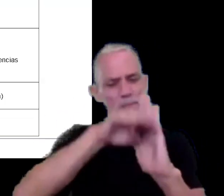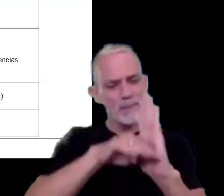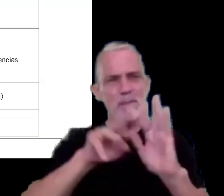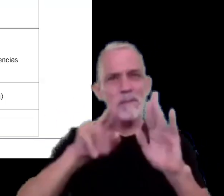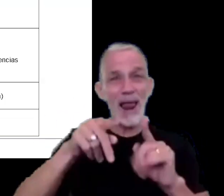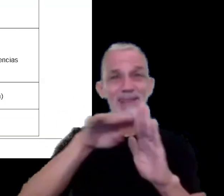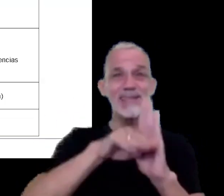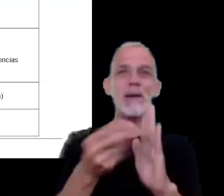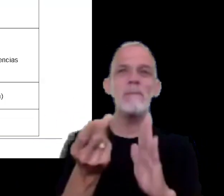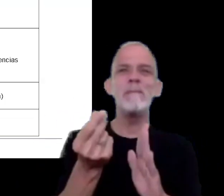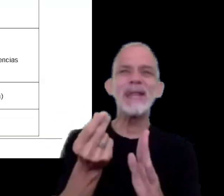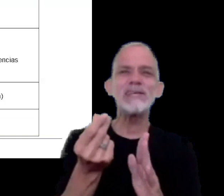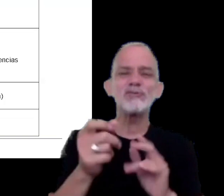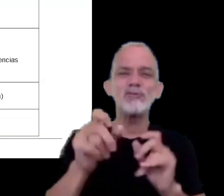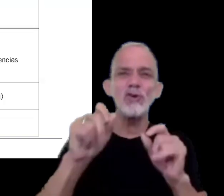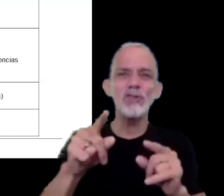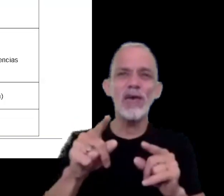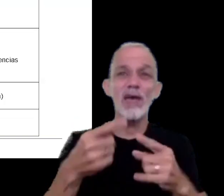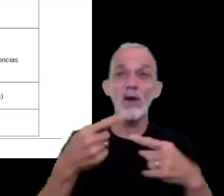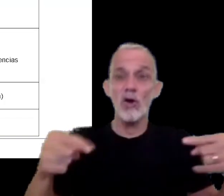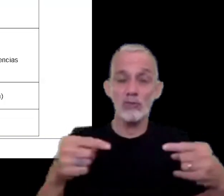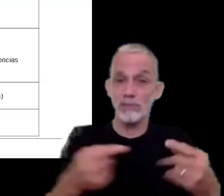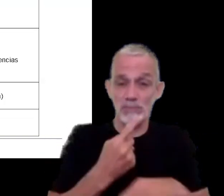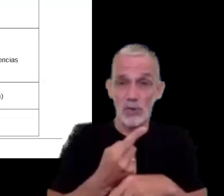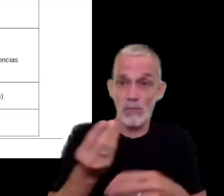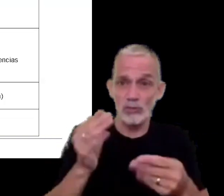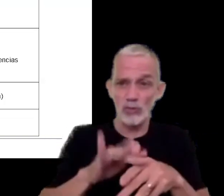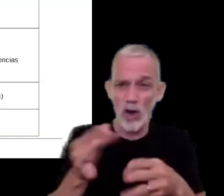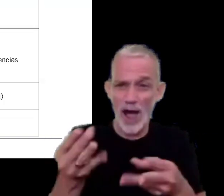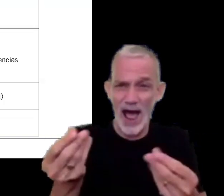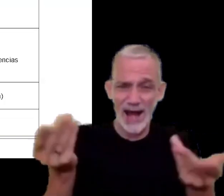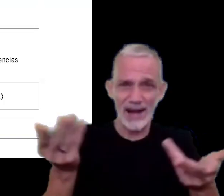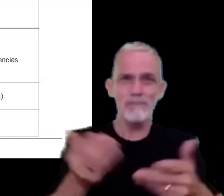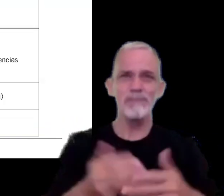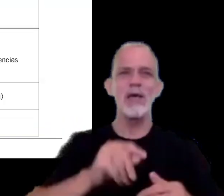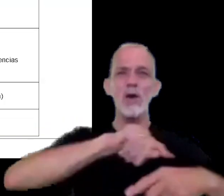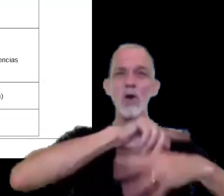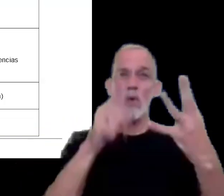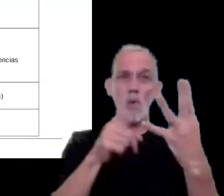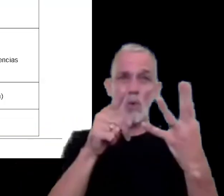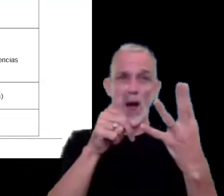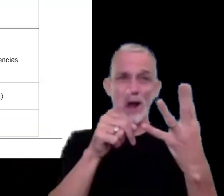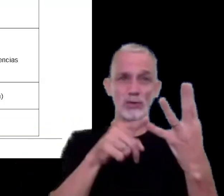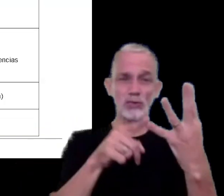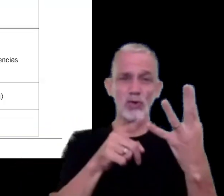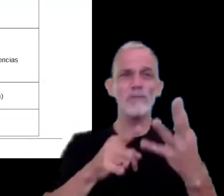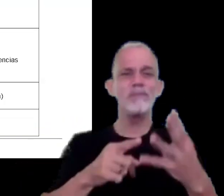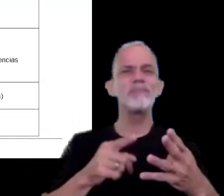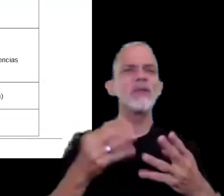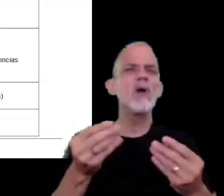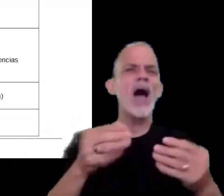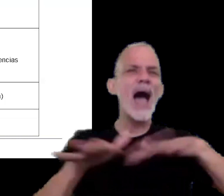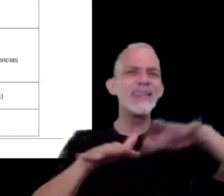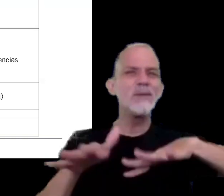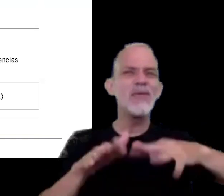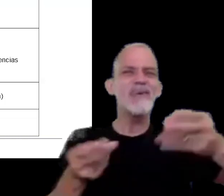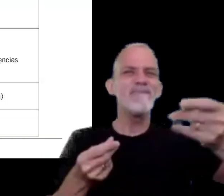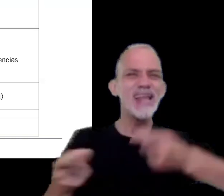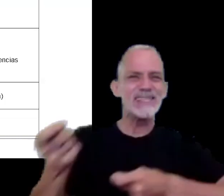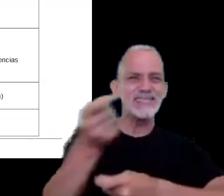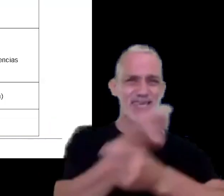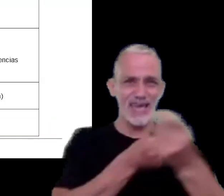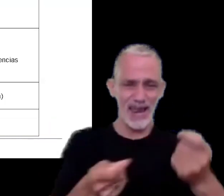con precios relacionados con intangibles un cuarto capítulo relacionado con las actividades financieras